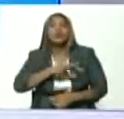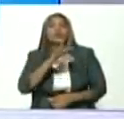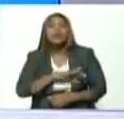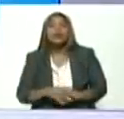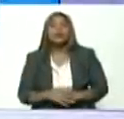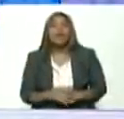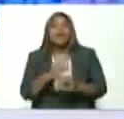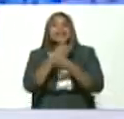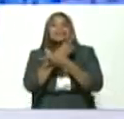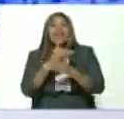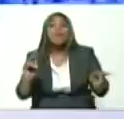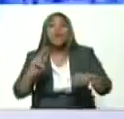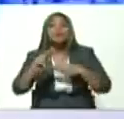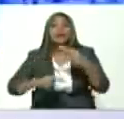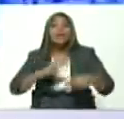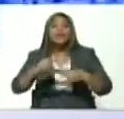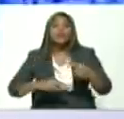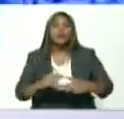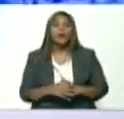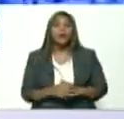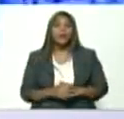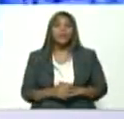democracia revolucionaria